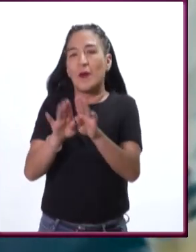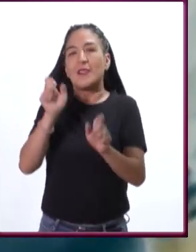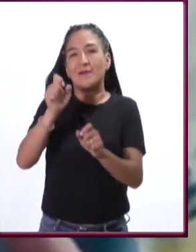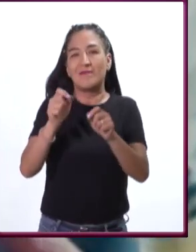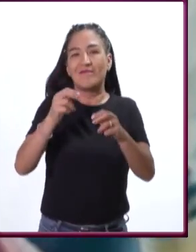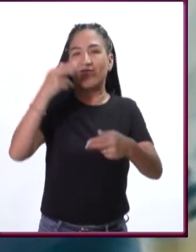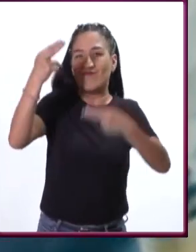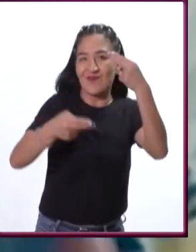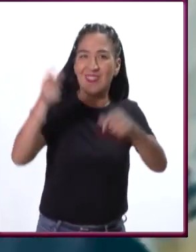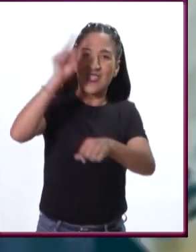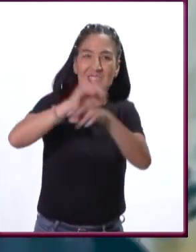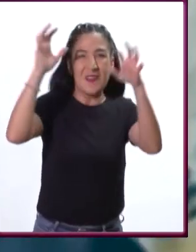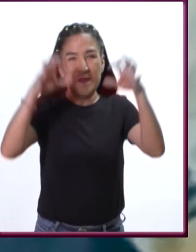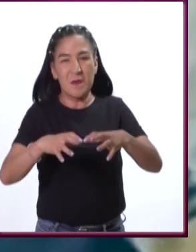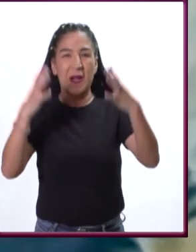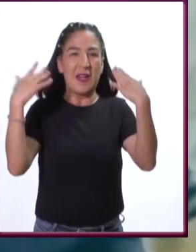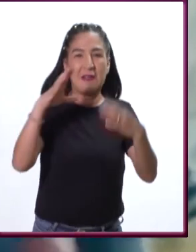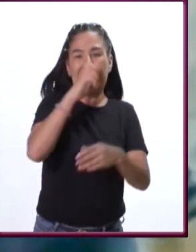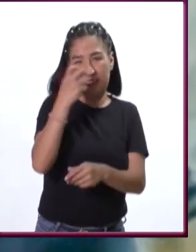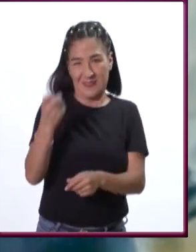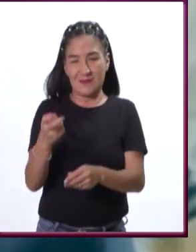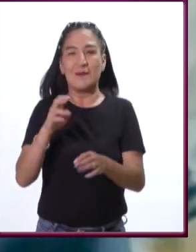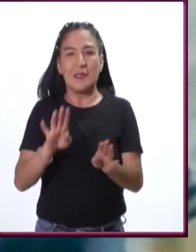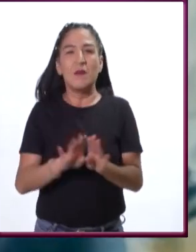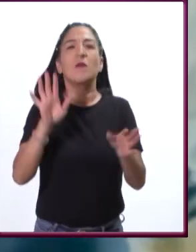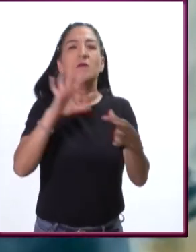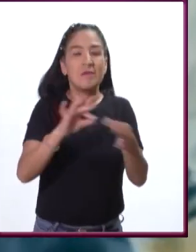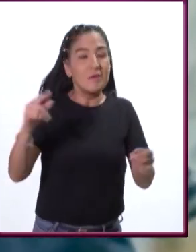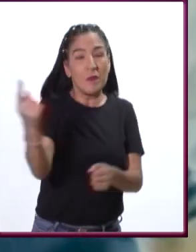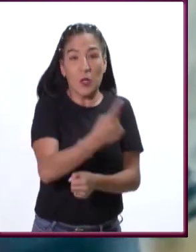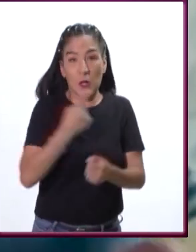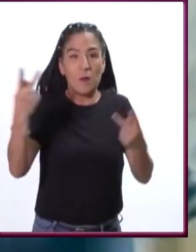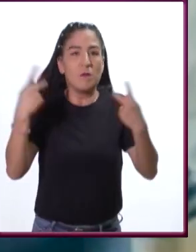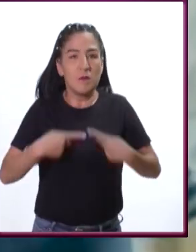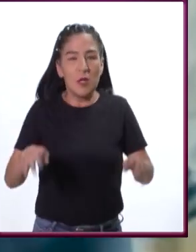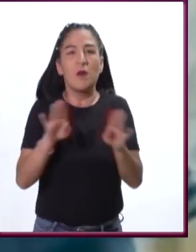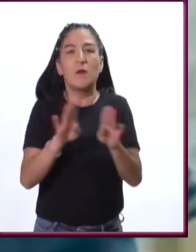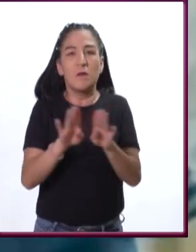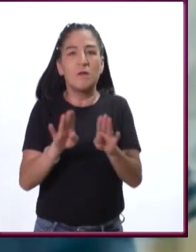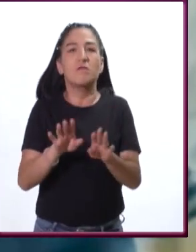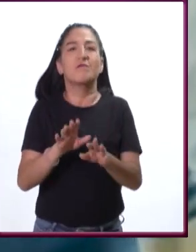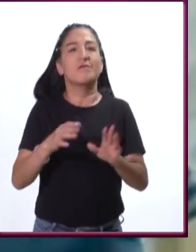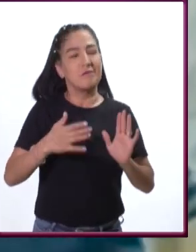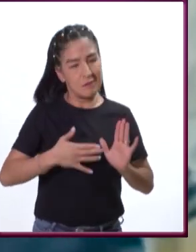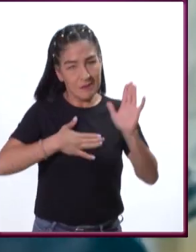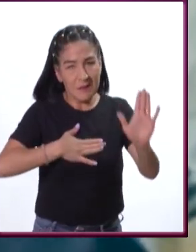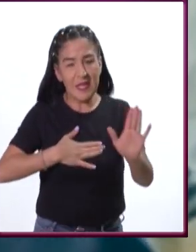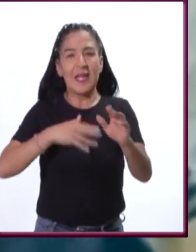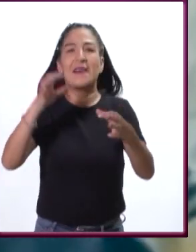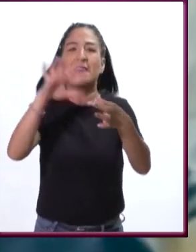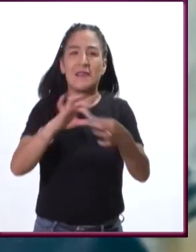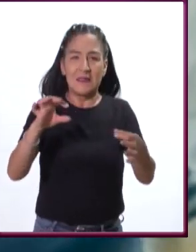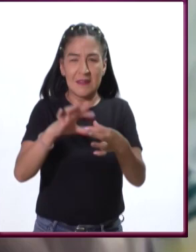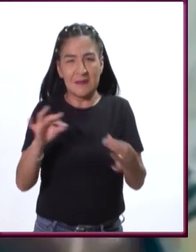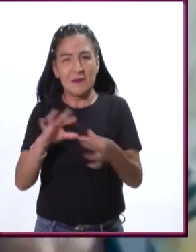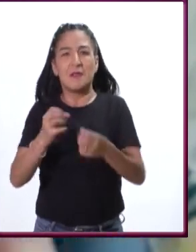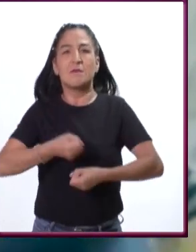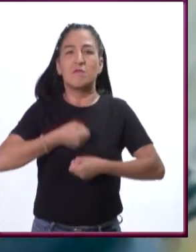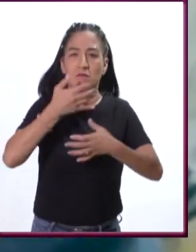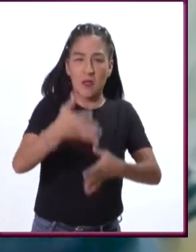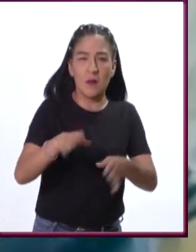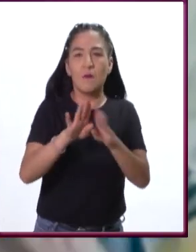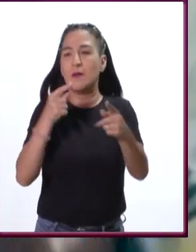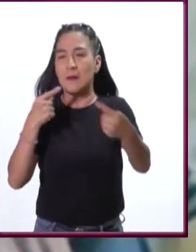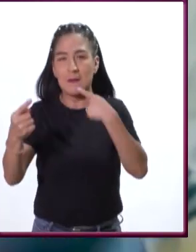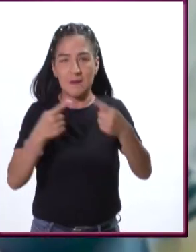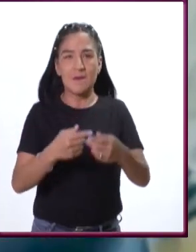Creo que hay una gran necesidad de que la sociedad se organice, se exprese, además de no